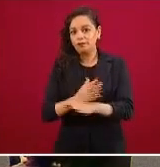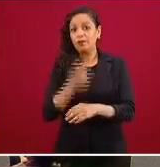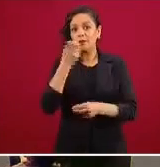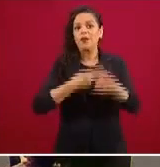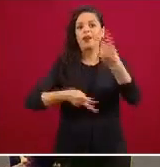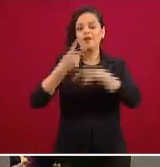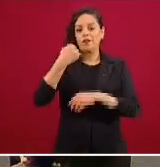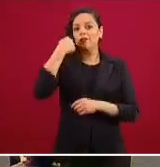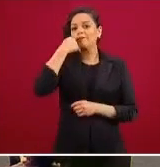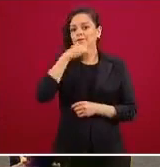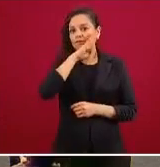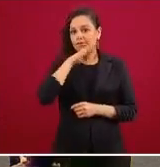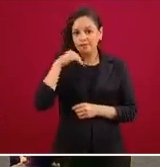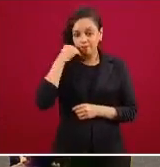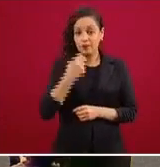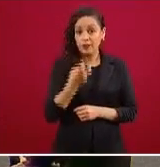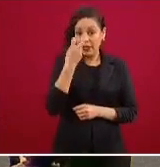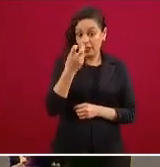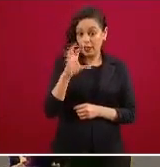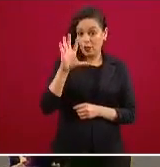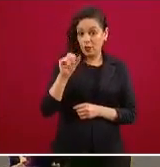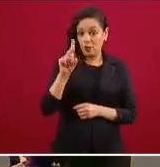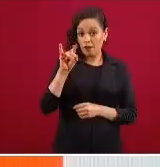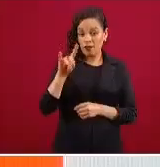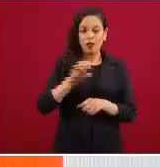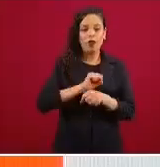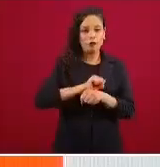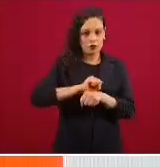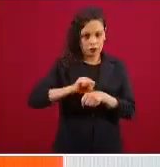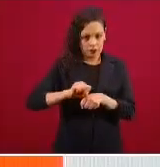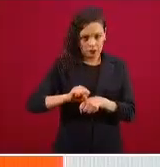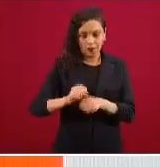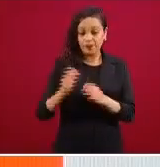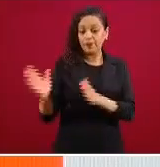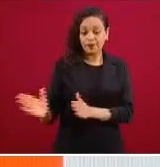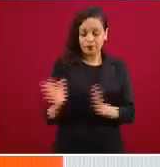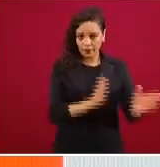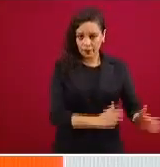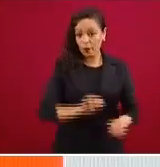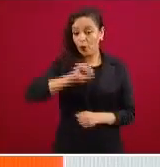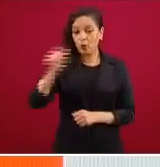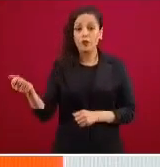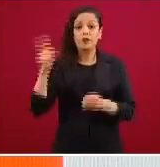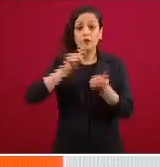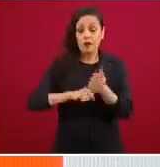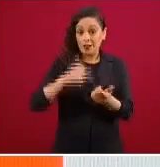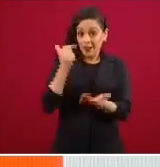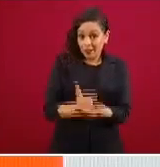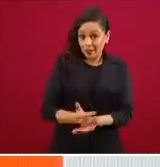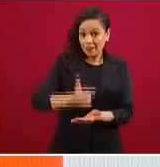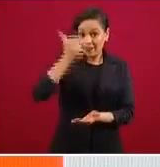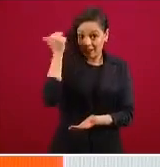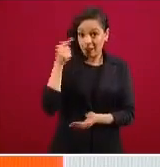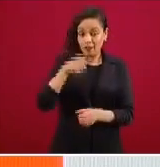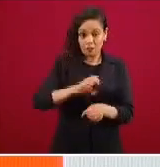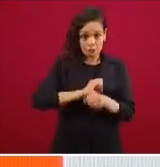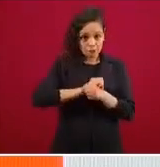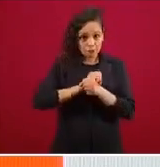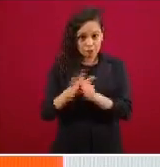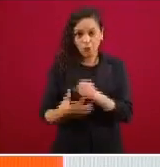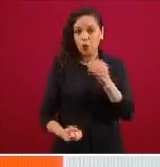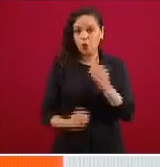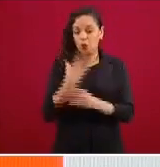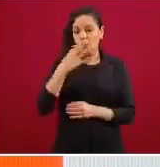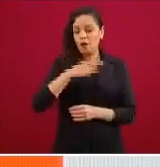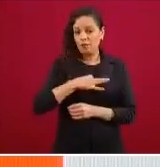leve ¿qué quiere decir el COVID grave? el propio virus el propio nuevo coronavirus SARS-CoV-2